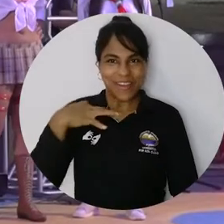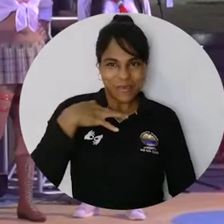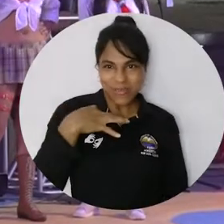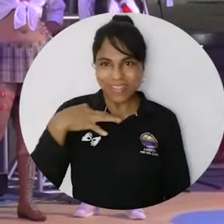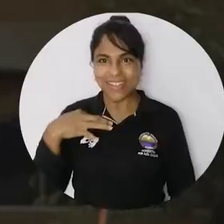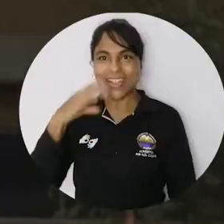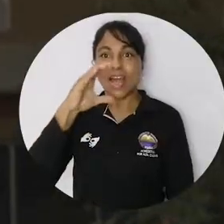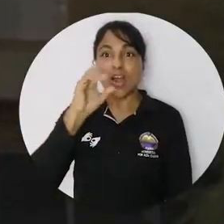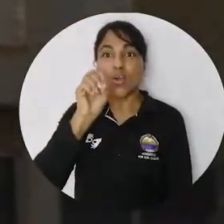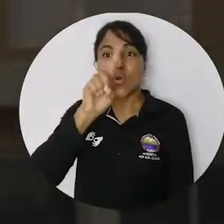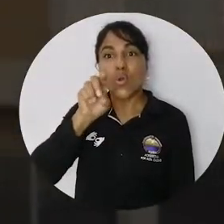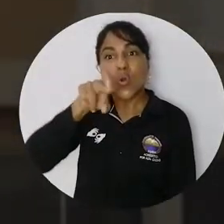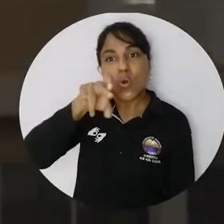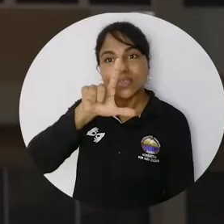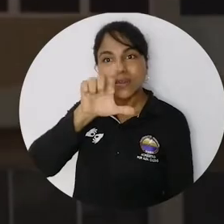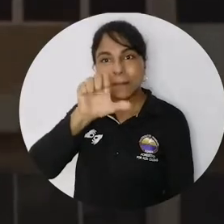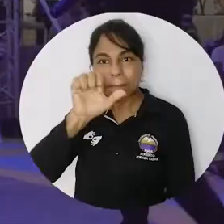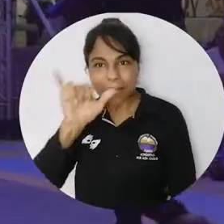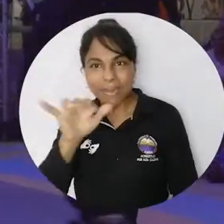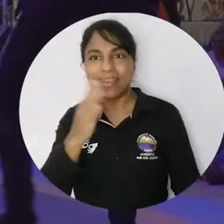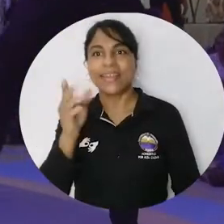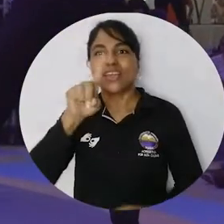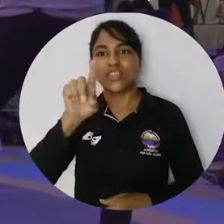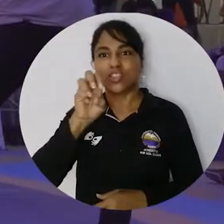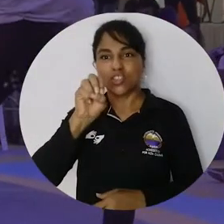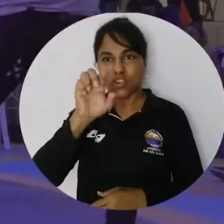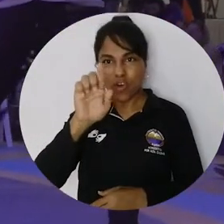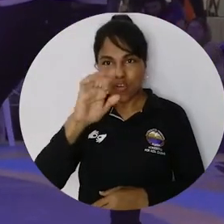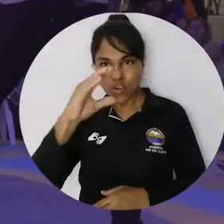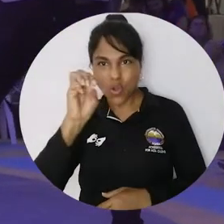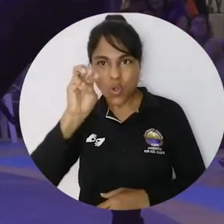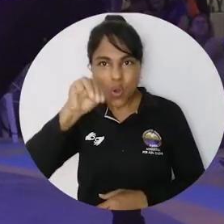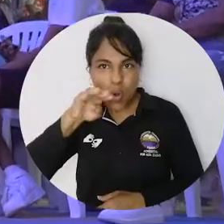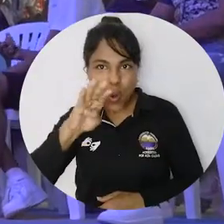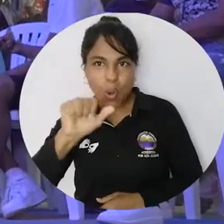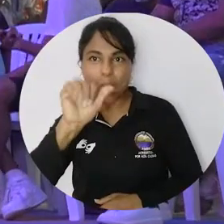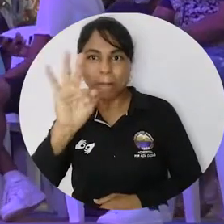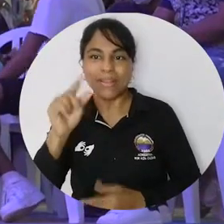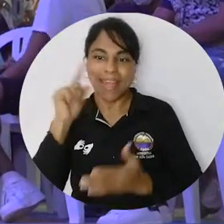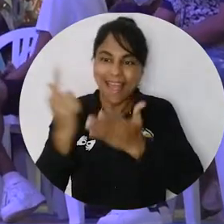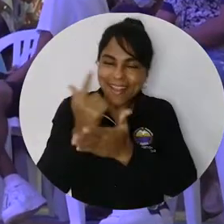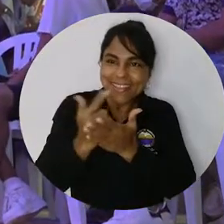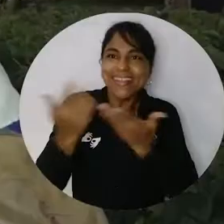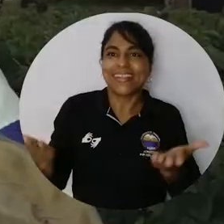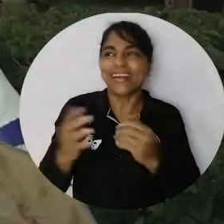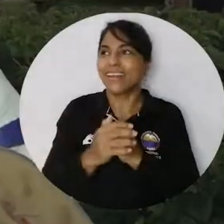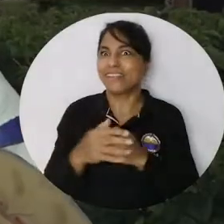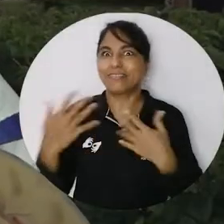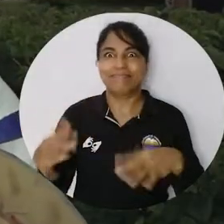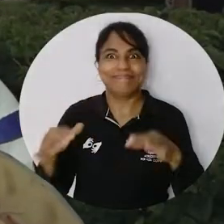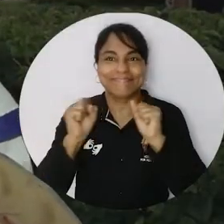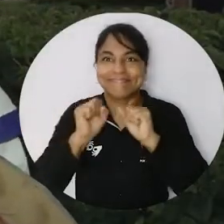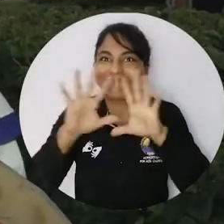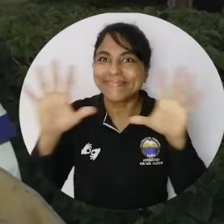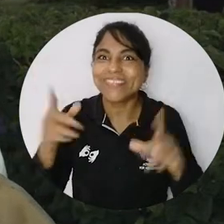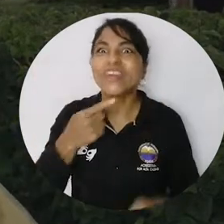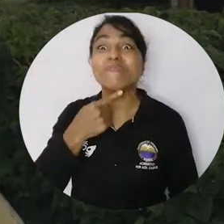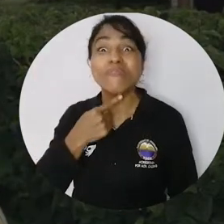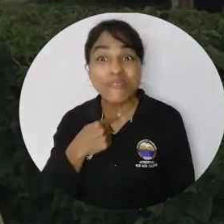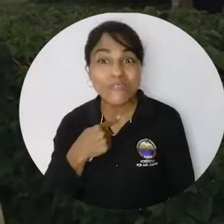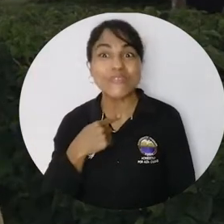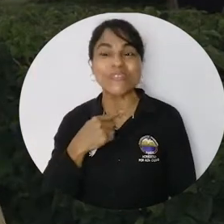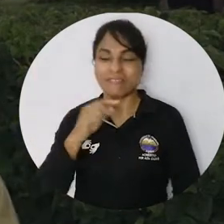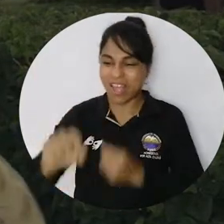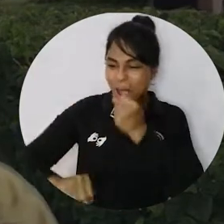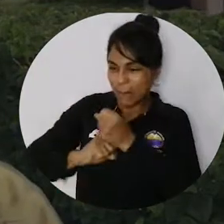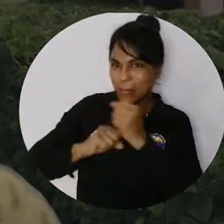través de la pasarela cosplay moderno, soft combat y la literatura clásica. Me parece algo fantástico, es algo que la verdad me gustó hacer bastante y